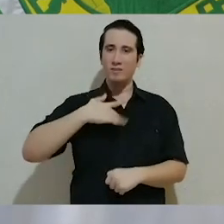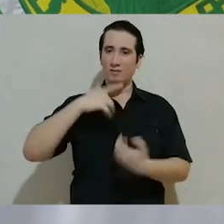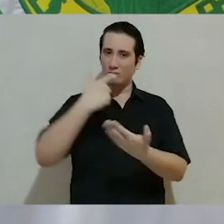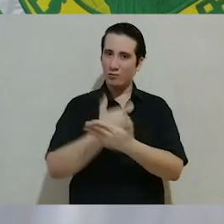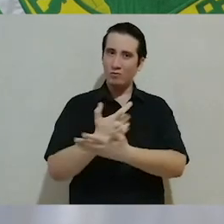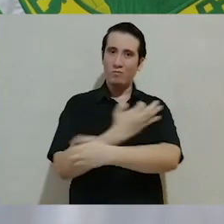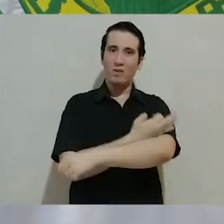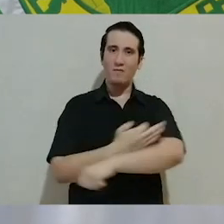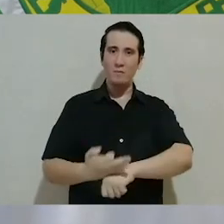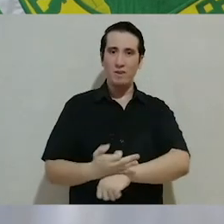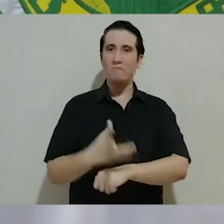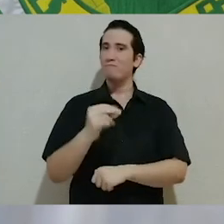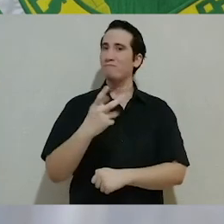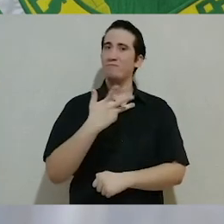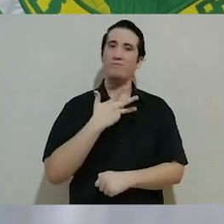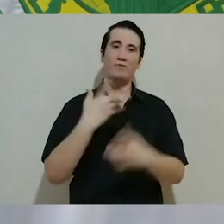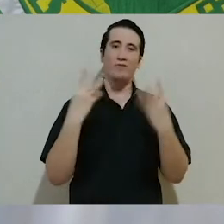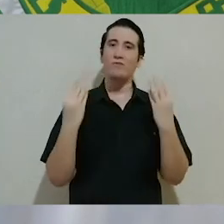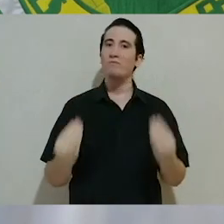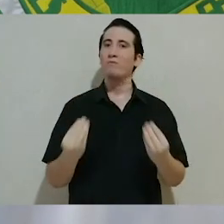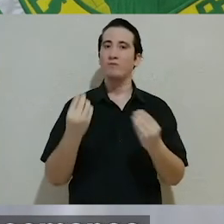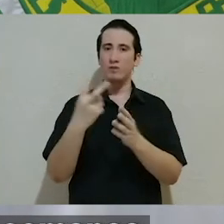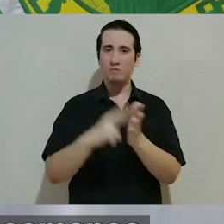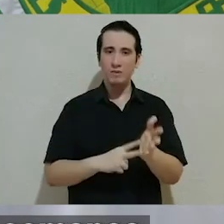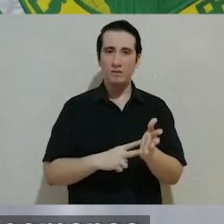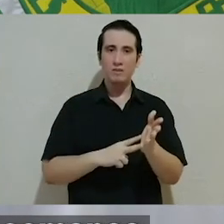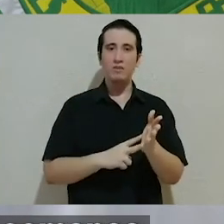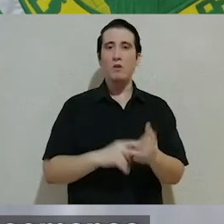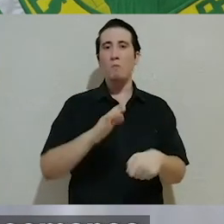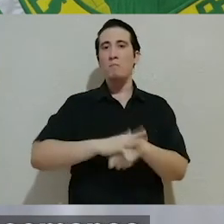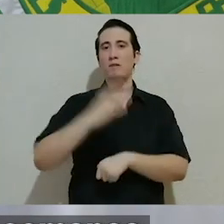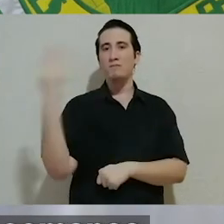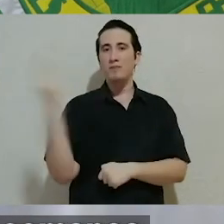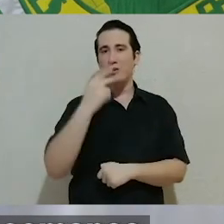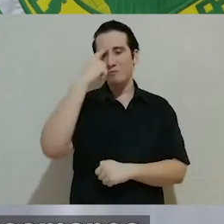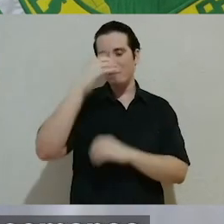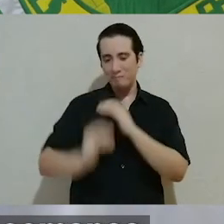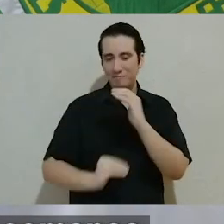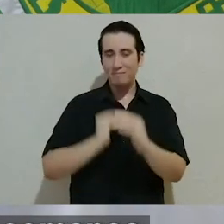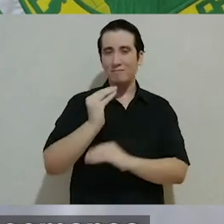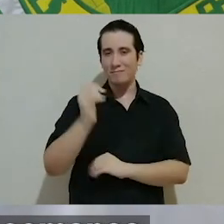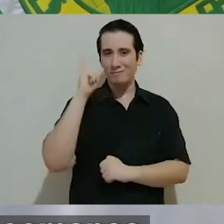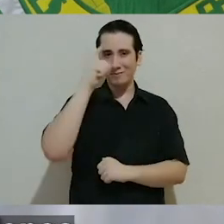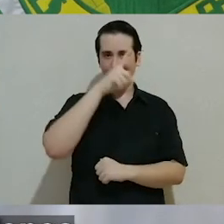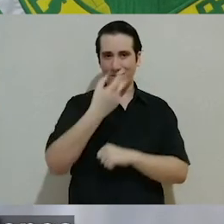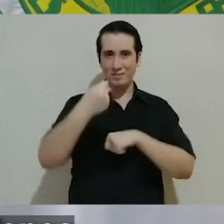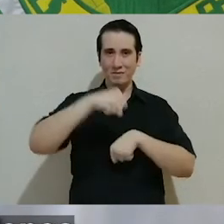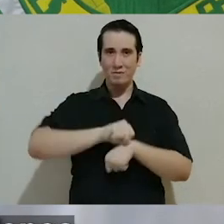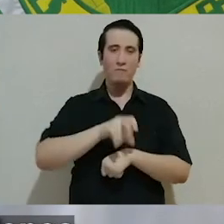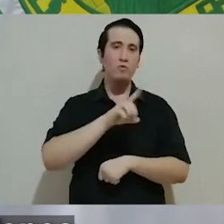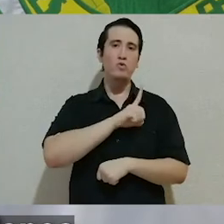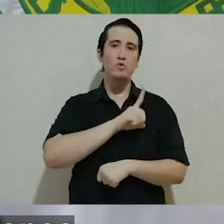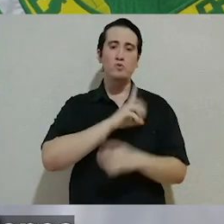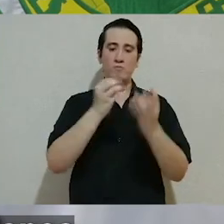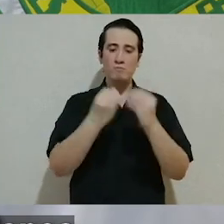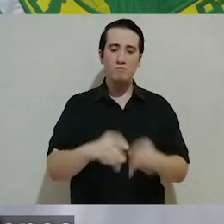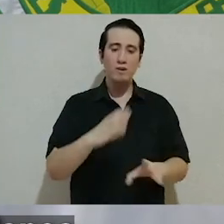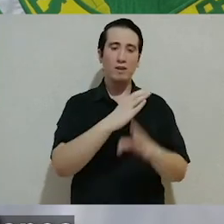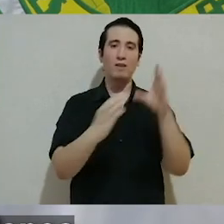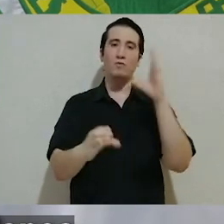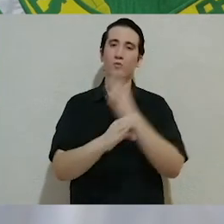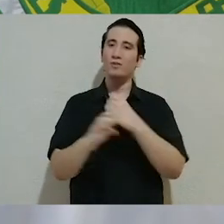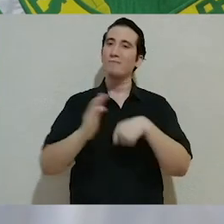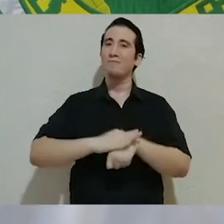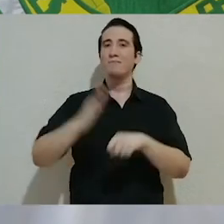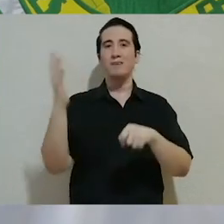resienten en su economía familiar el no tener en muchos casos lo más elemental para salir adelante en estas semanas, no solo debido a la pérdida de sus